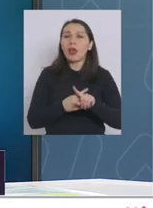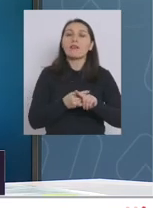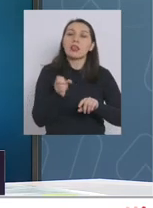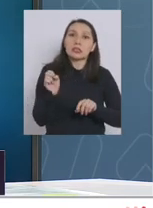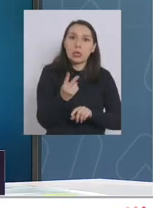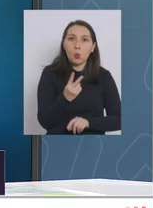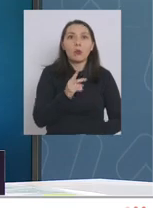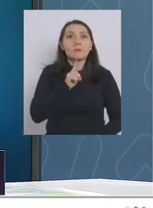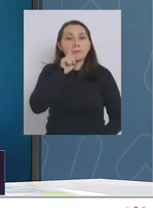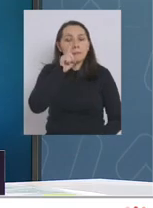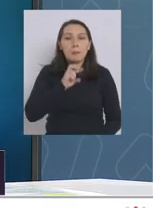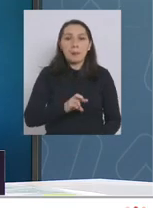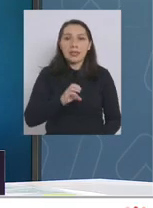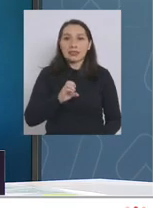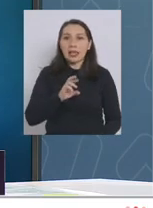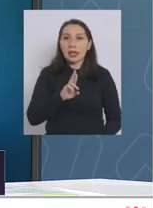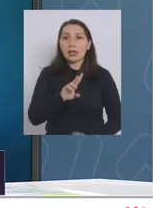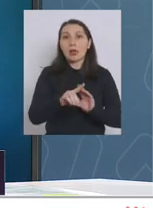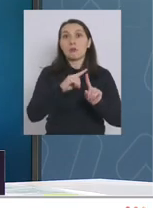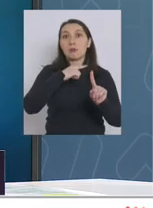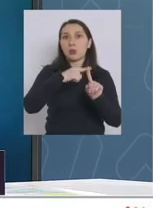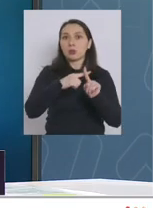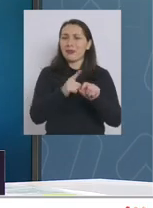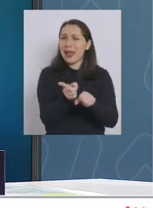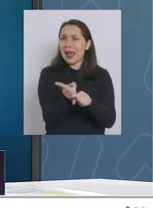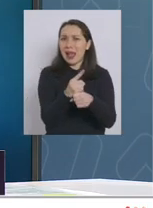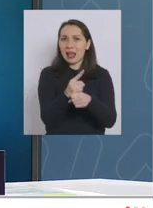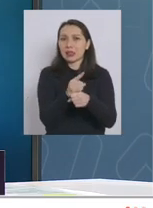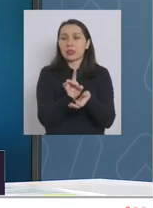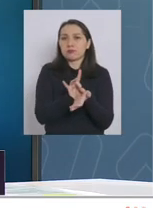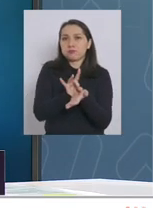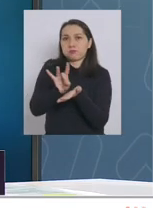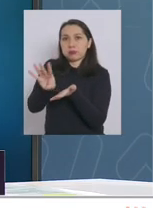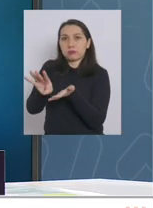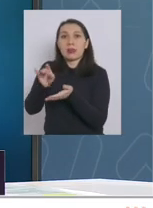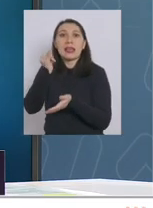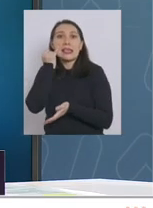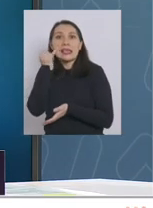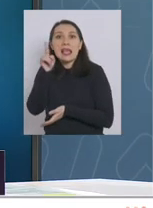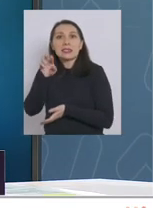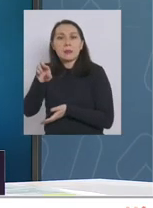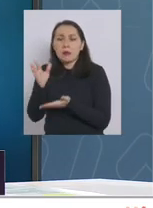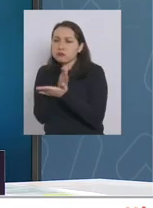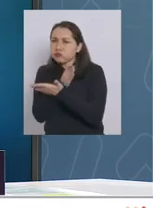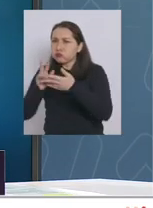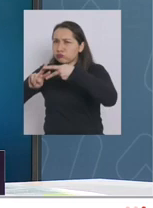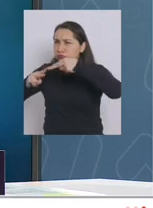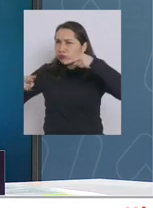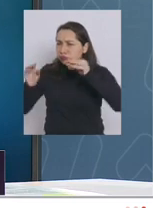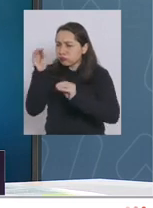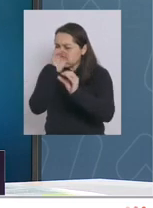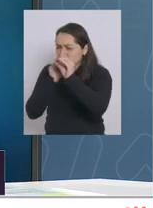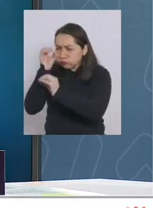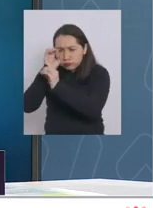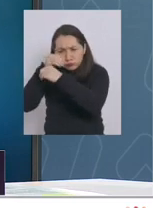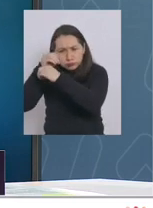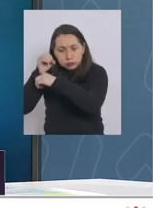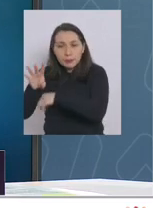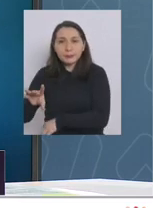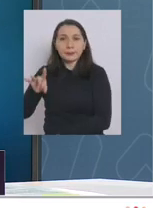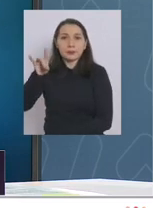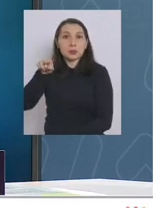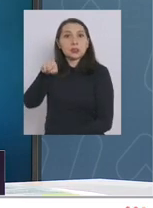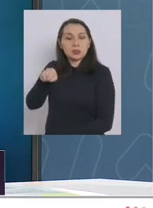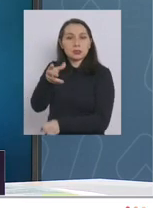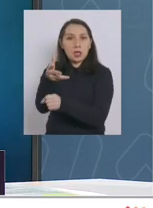PCR, la PCR positiva se envió inmediatamente al ISP para secuenciación, cuyo resultado demostró